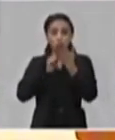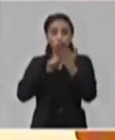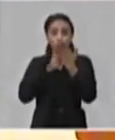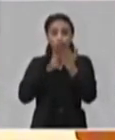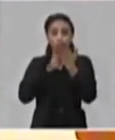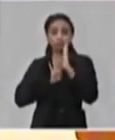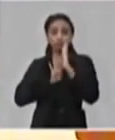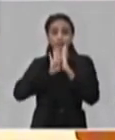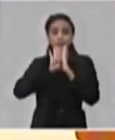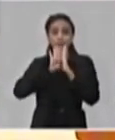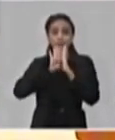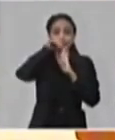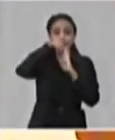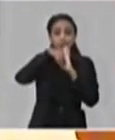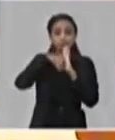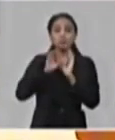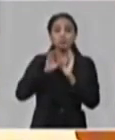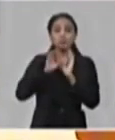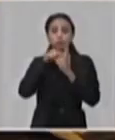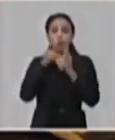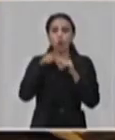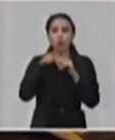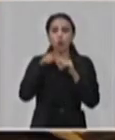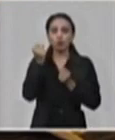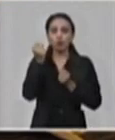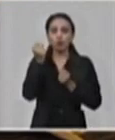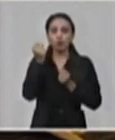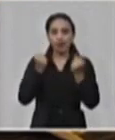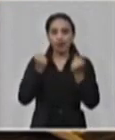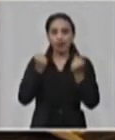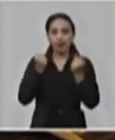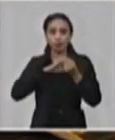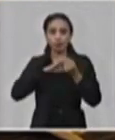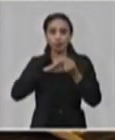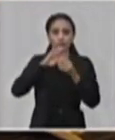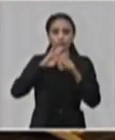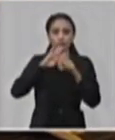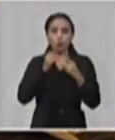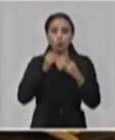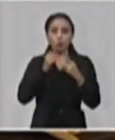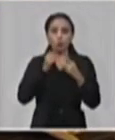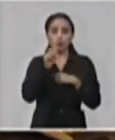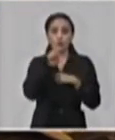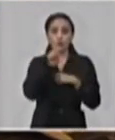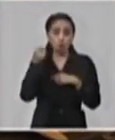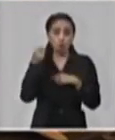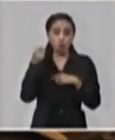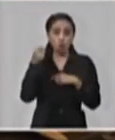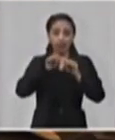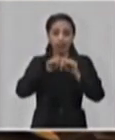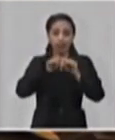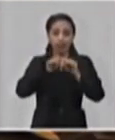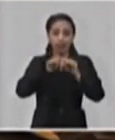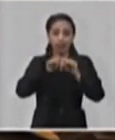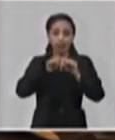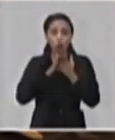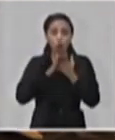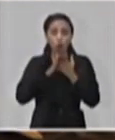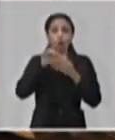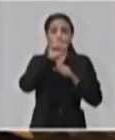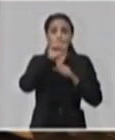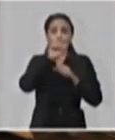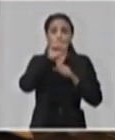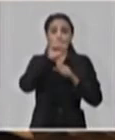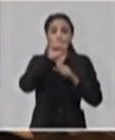manecilla de un carro, la agarradera de una puerta, de una gaveta, todo lo que